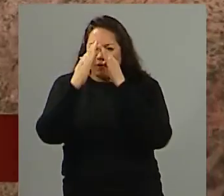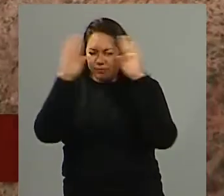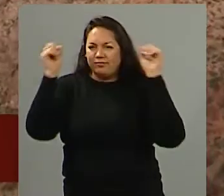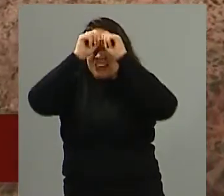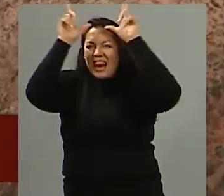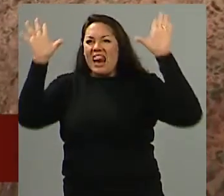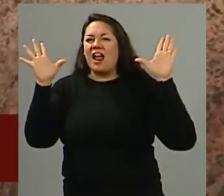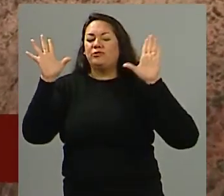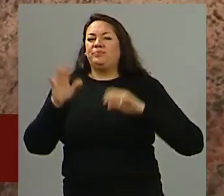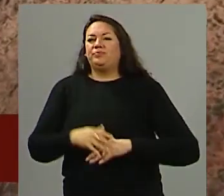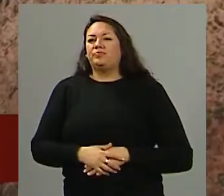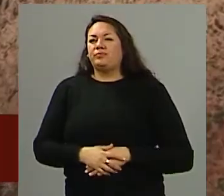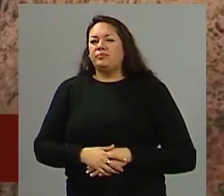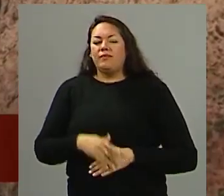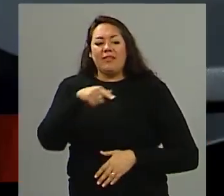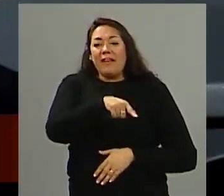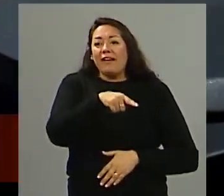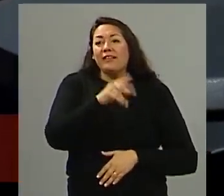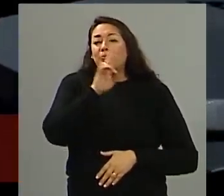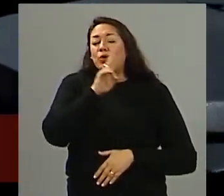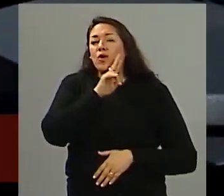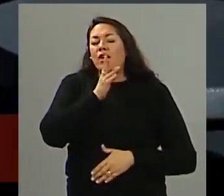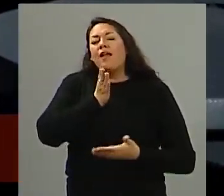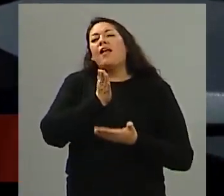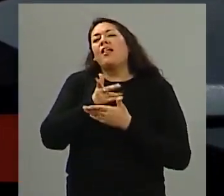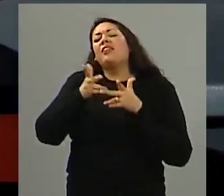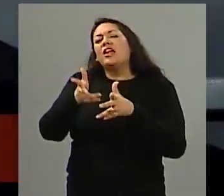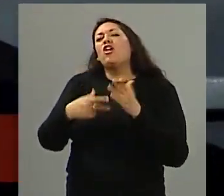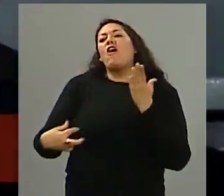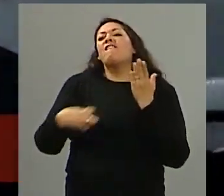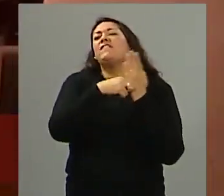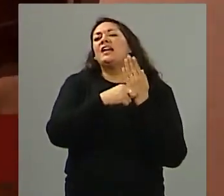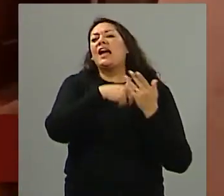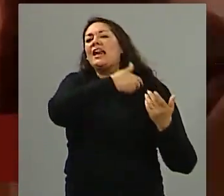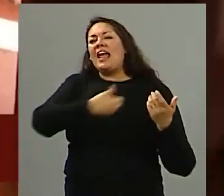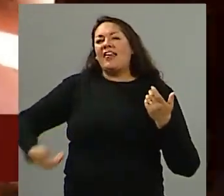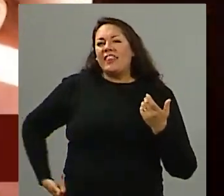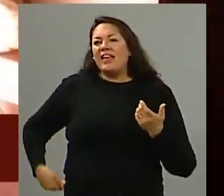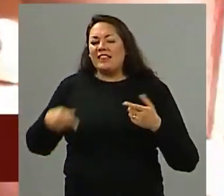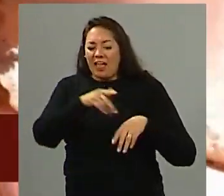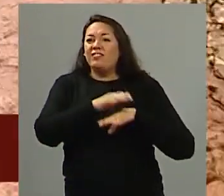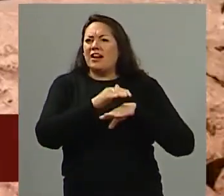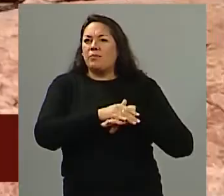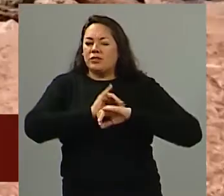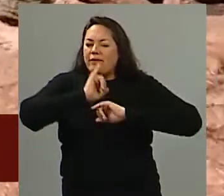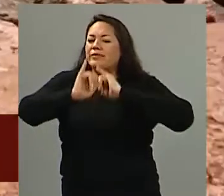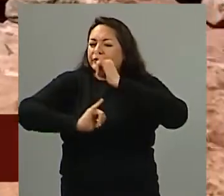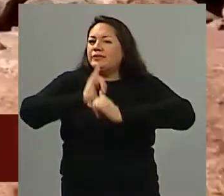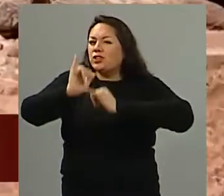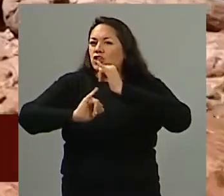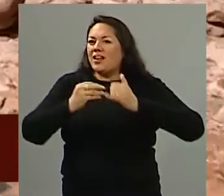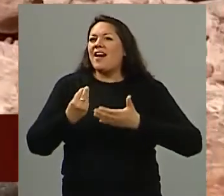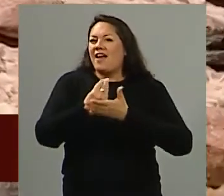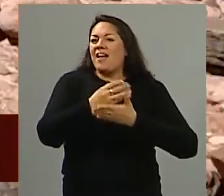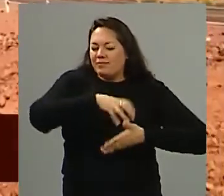ella pretendió el pedido de información a la fiscalía de estado que es el organismo que claramente puede tienen de hecho un área dentro de la